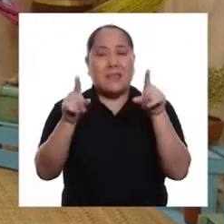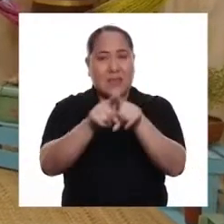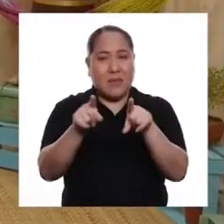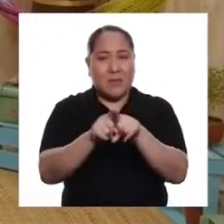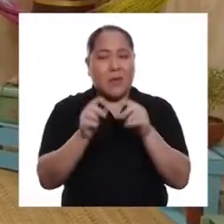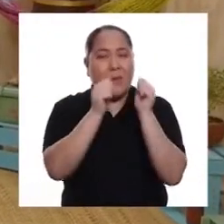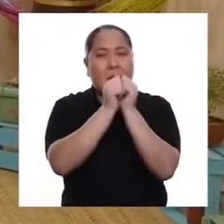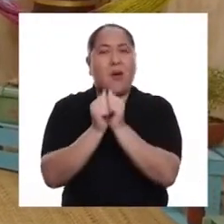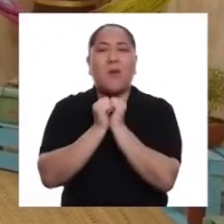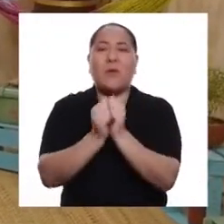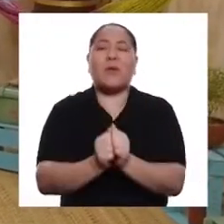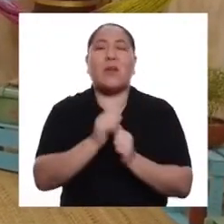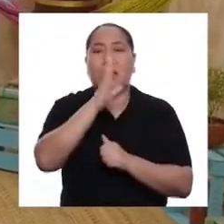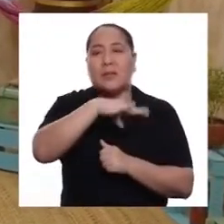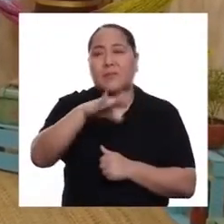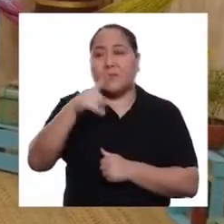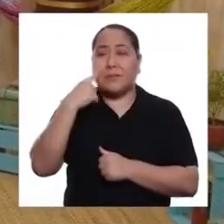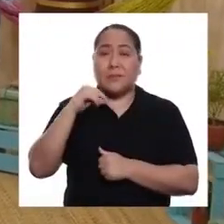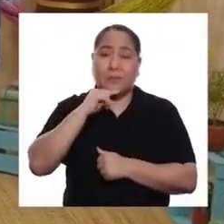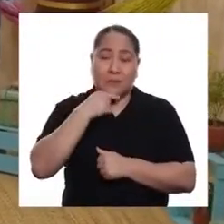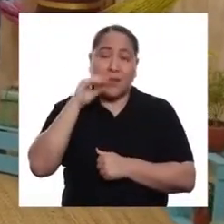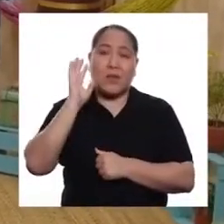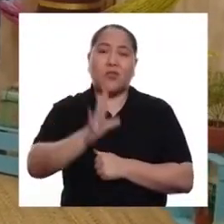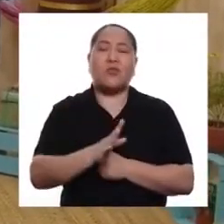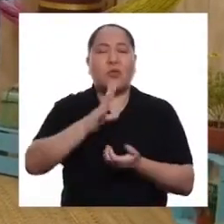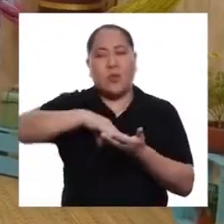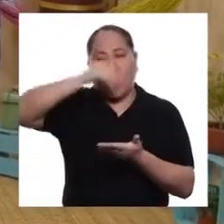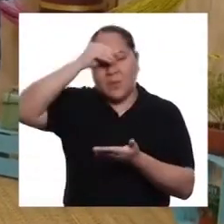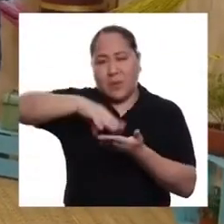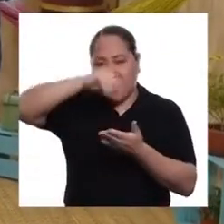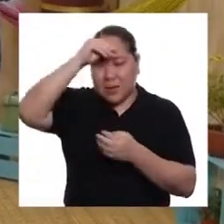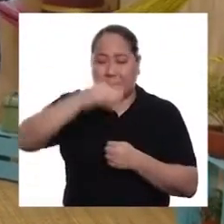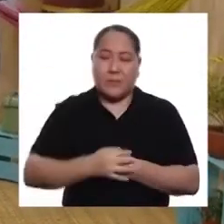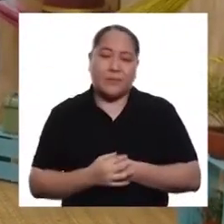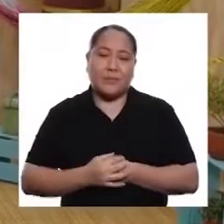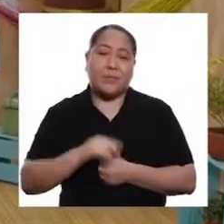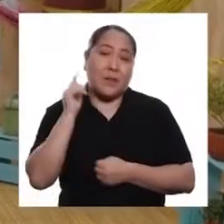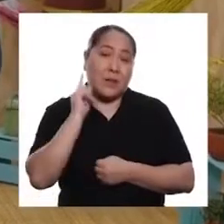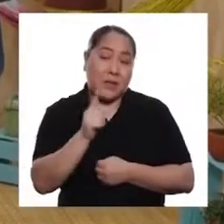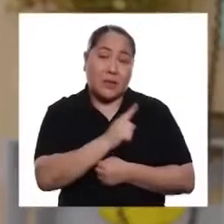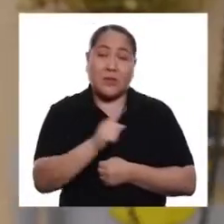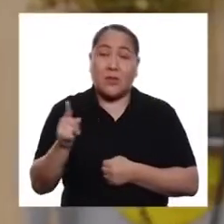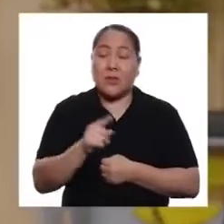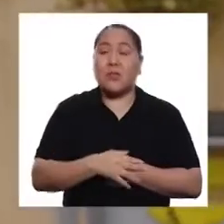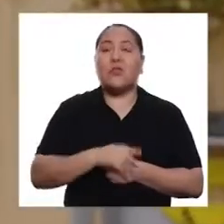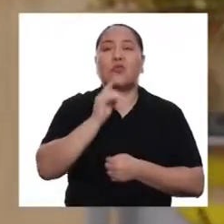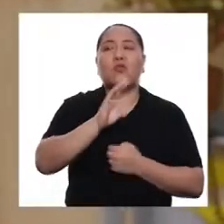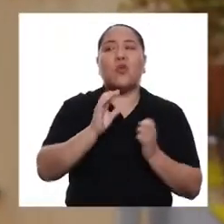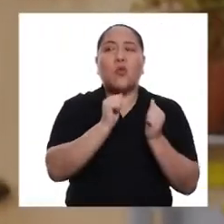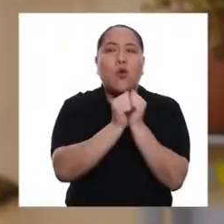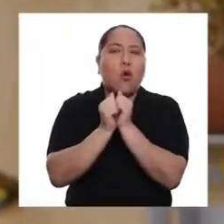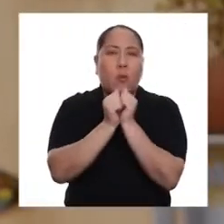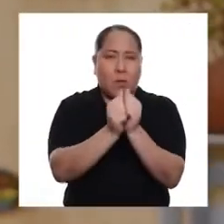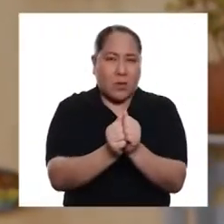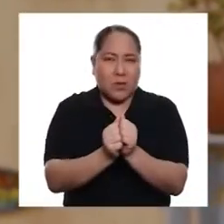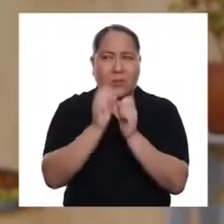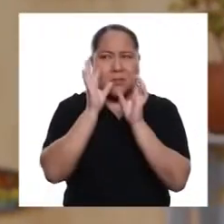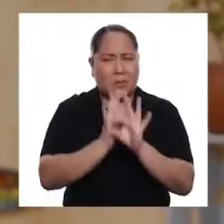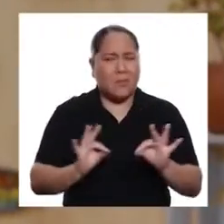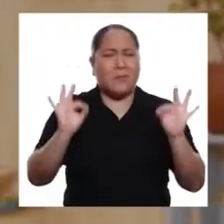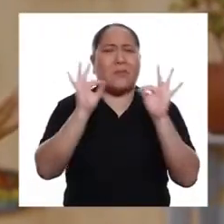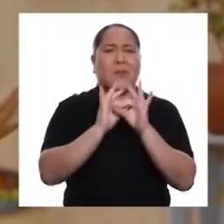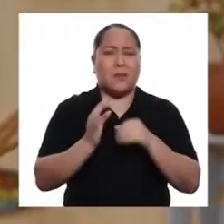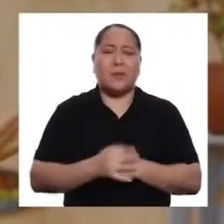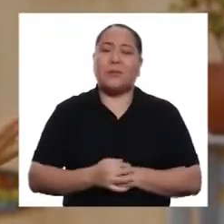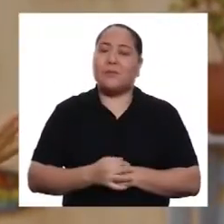Gracias también por acompañar a las niñas y niños en sus aprendizajes. Para ellas y ellos, su compañía